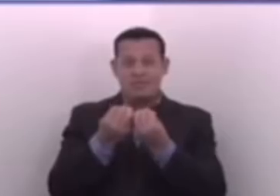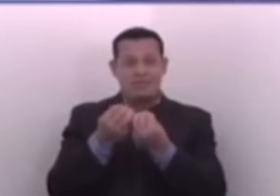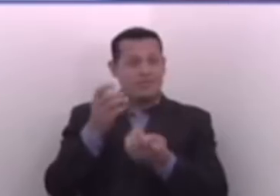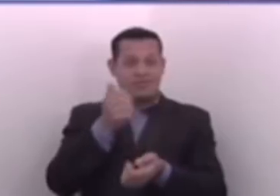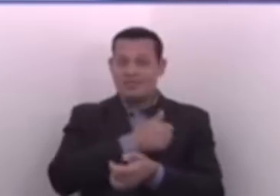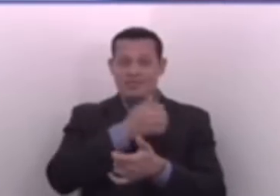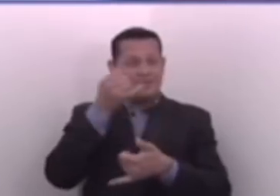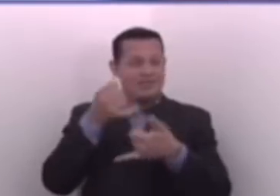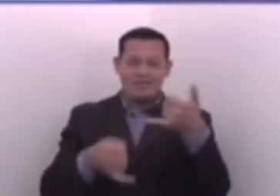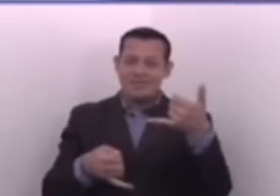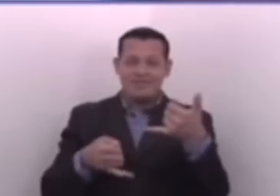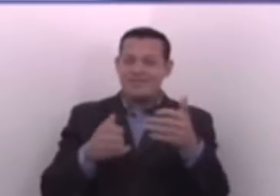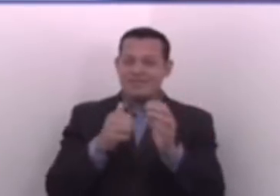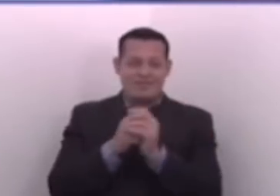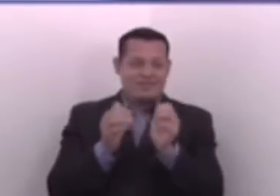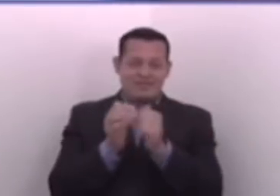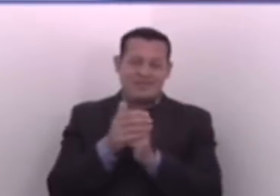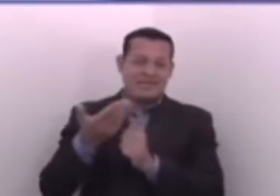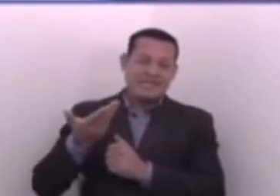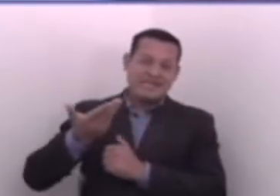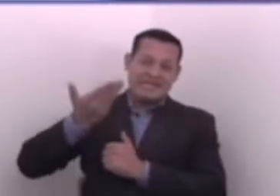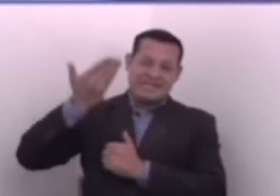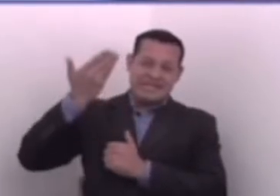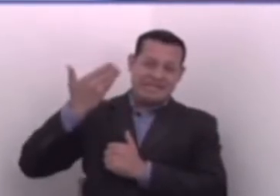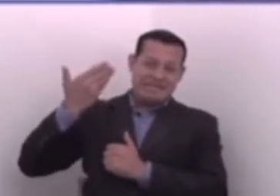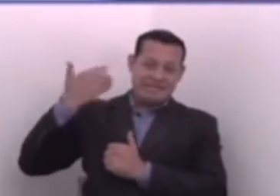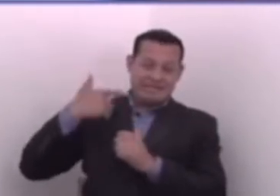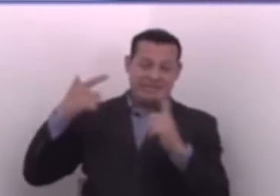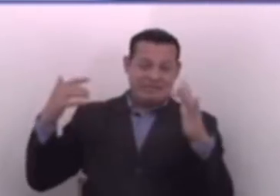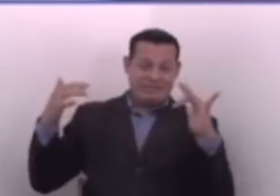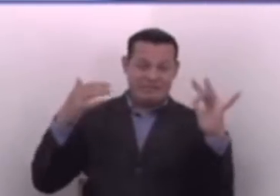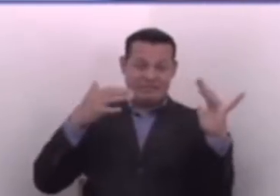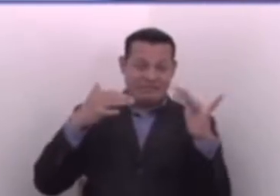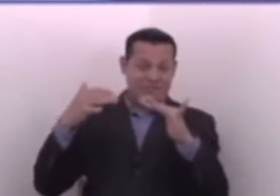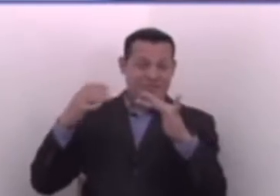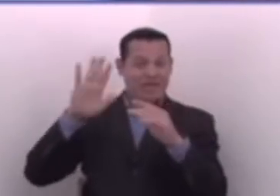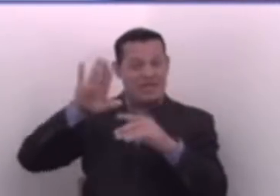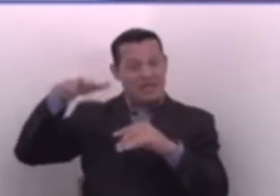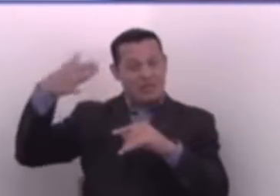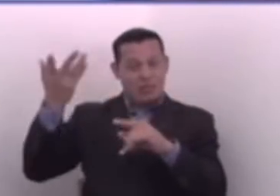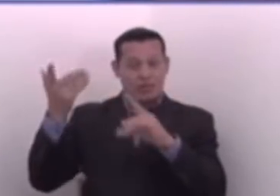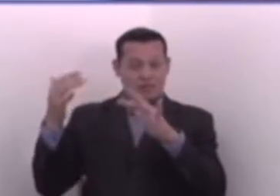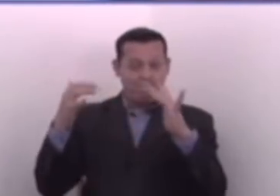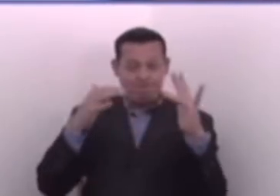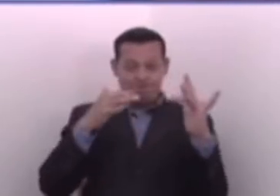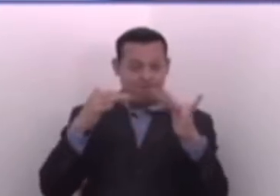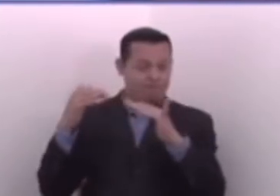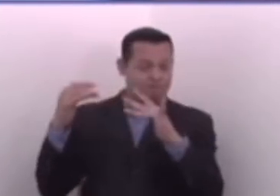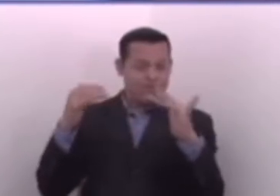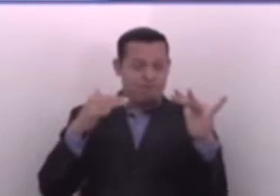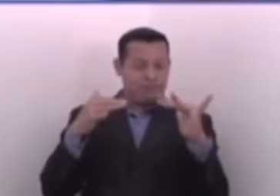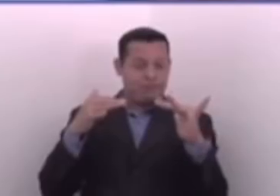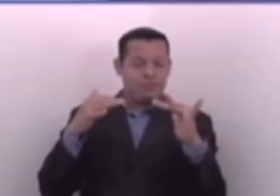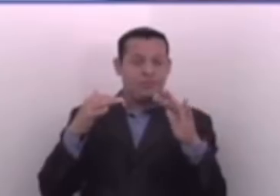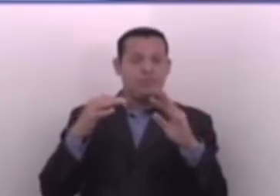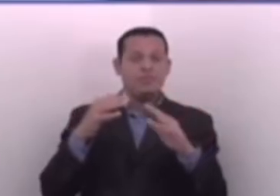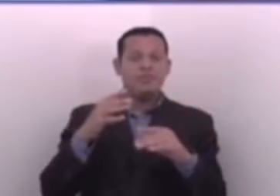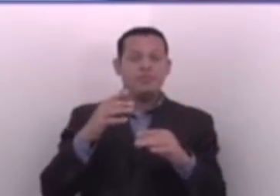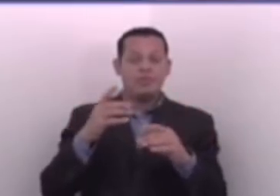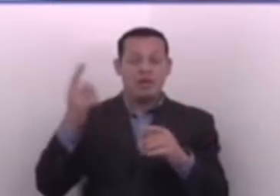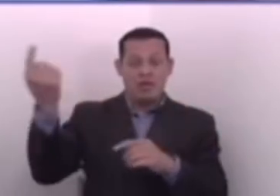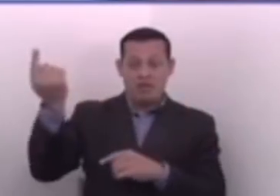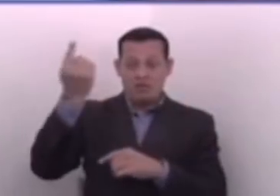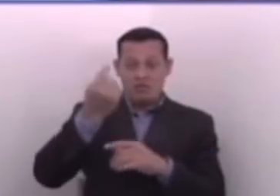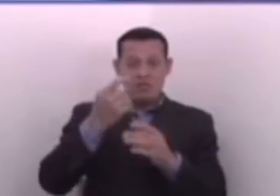acabar con ese problema que antes de la guerra y después de la guerra ha